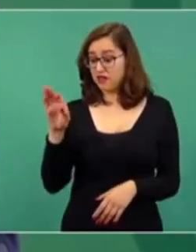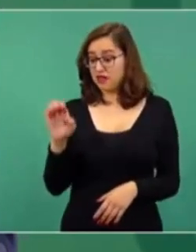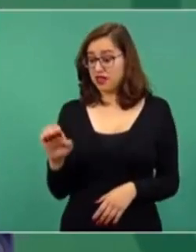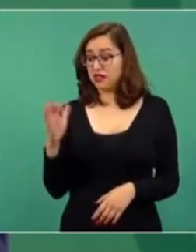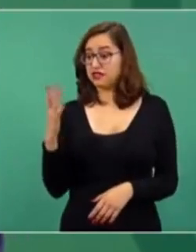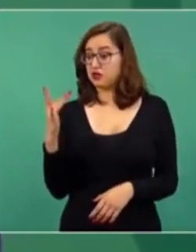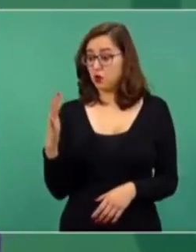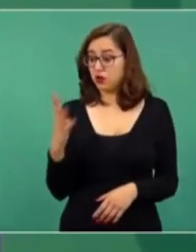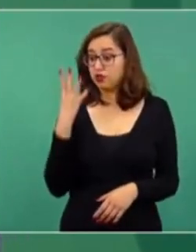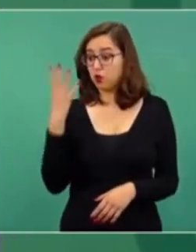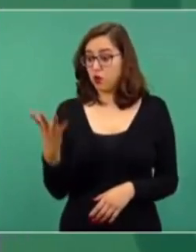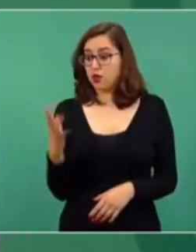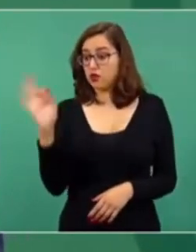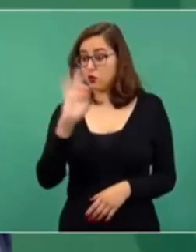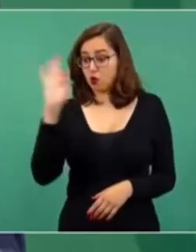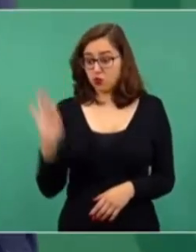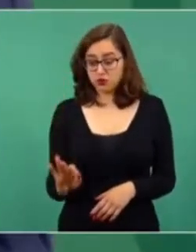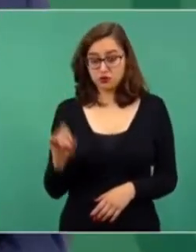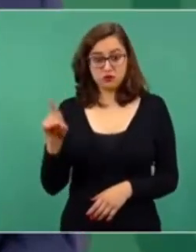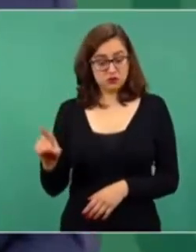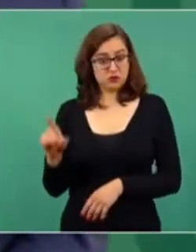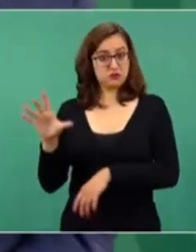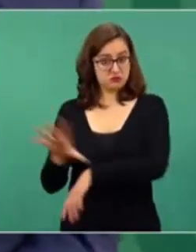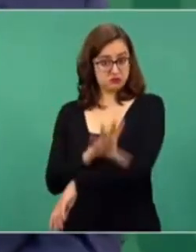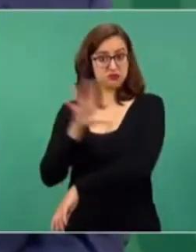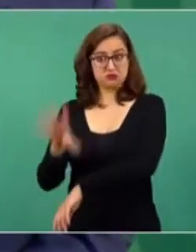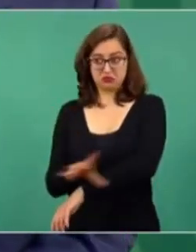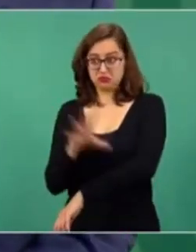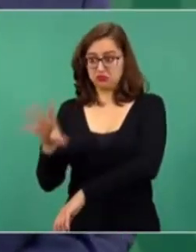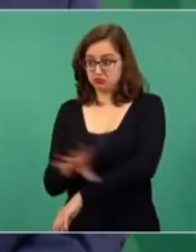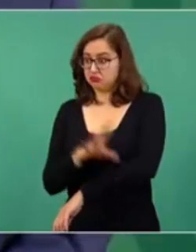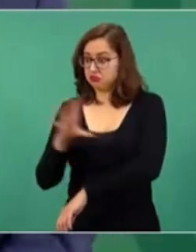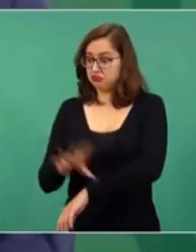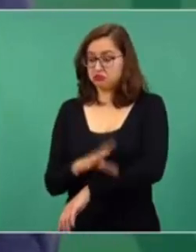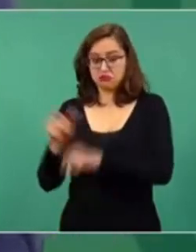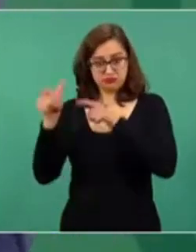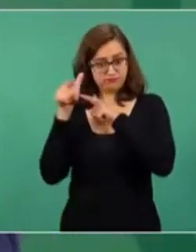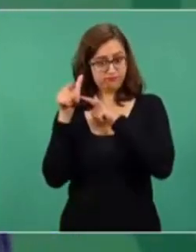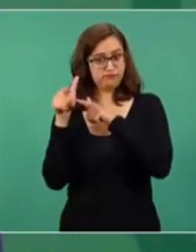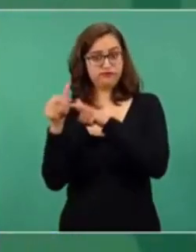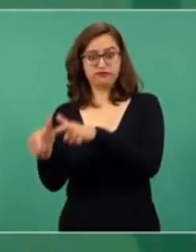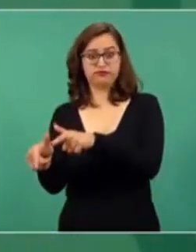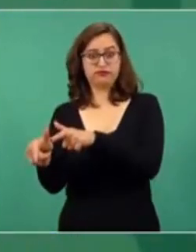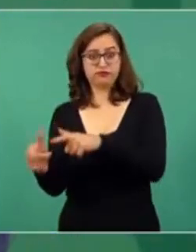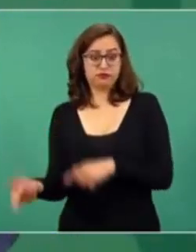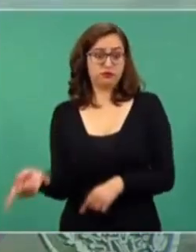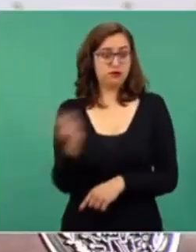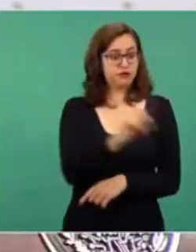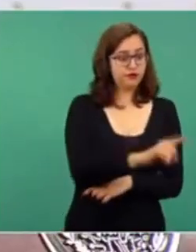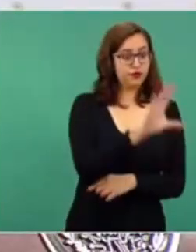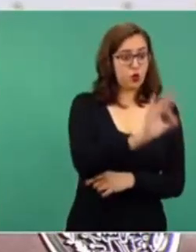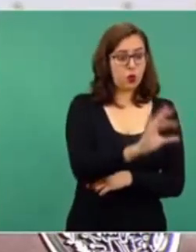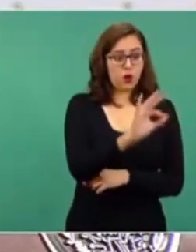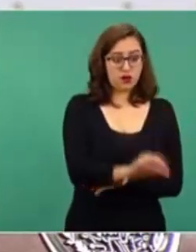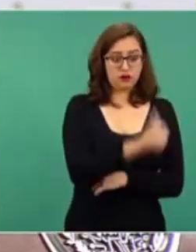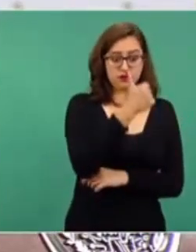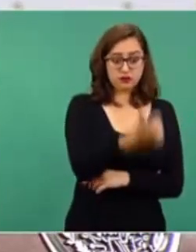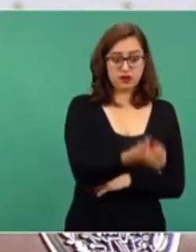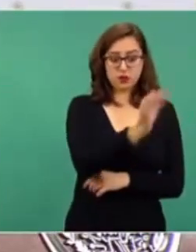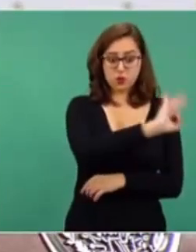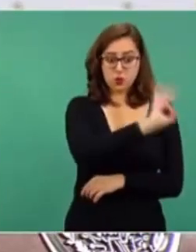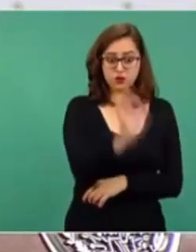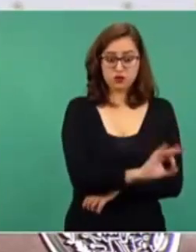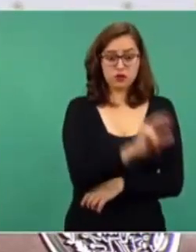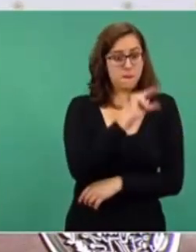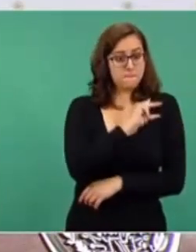lo genere la Comisión Federal de Electricidad y que el 46 por ciento, las